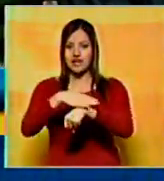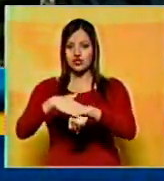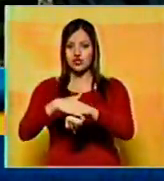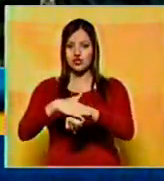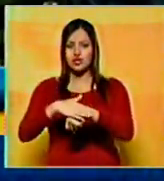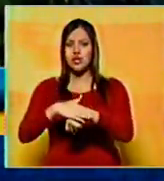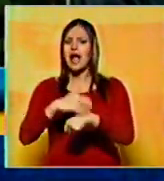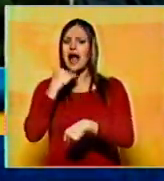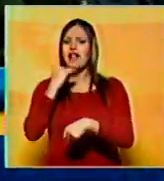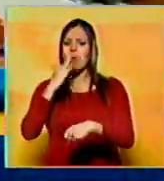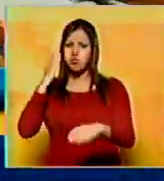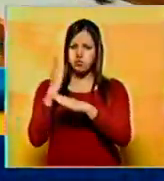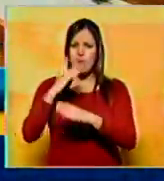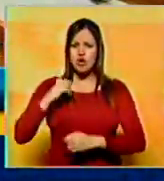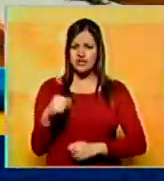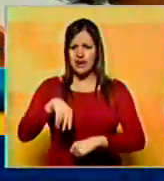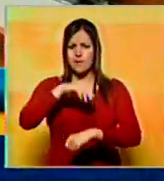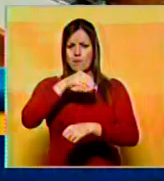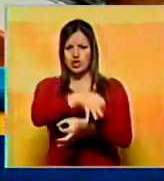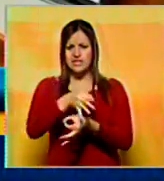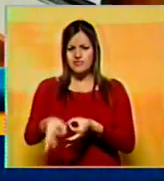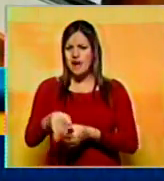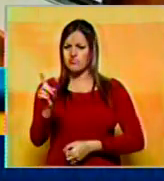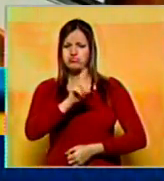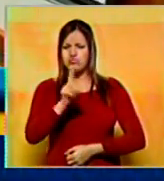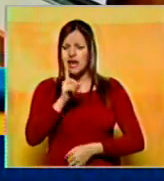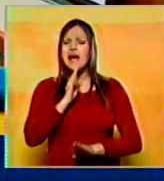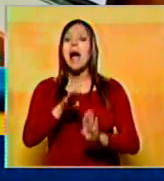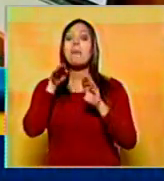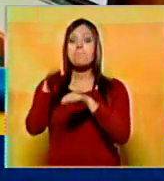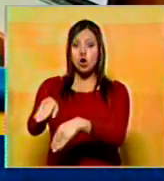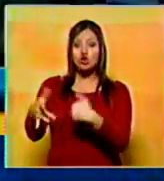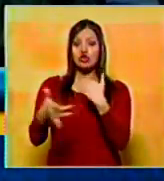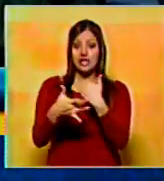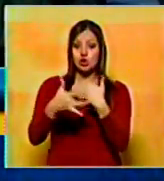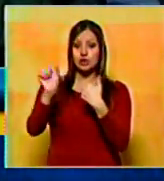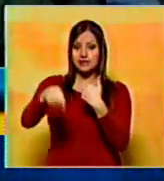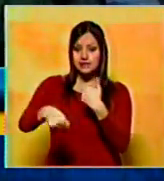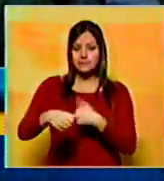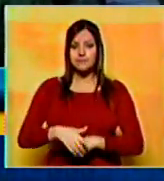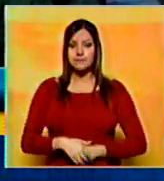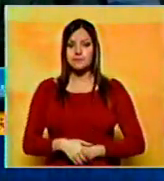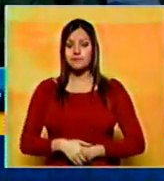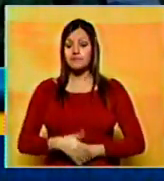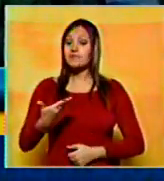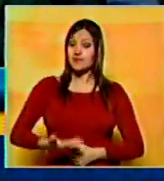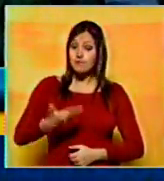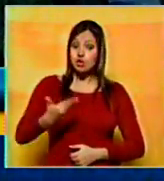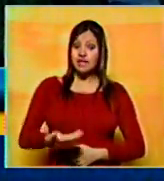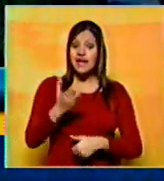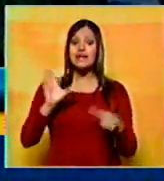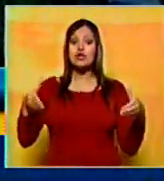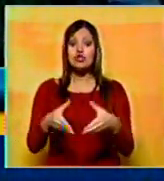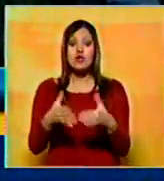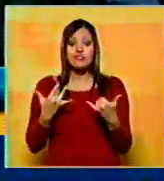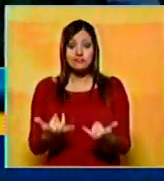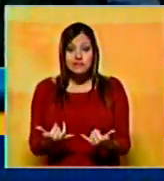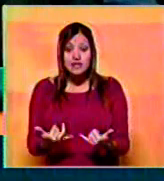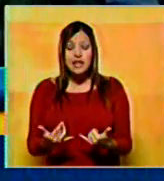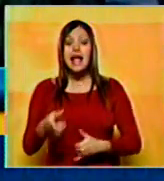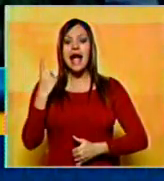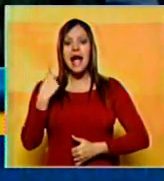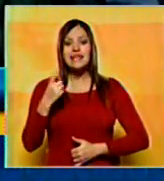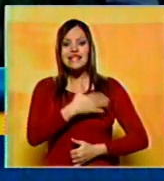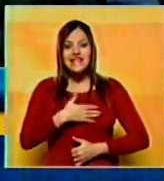Descartó intervenir la policía municipal de Iribarren, le dará apoyo técnico. Lo más importante de esta reunión es que hay un